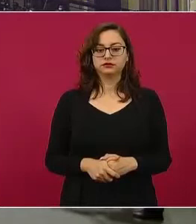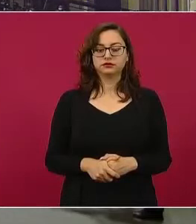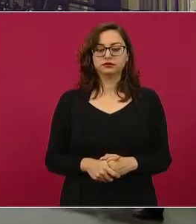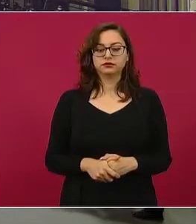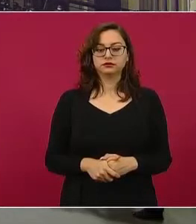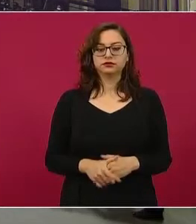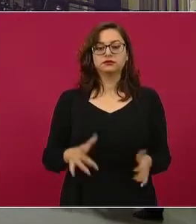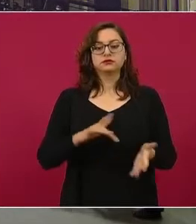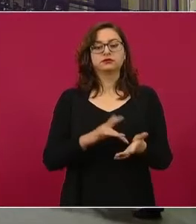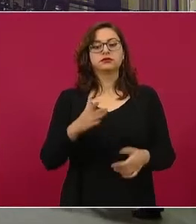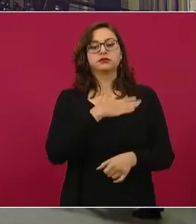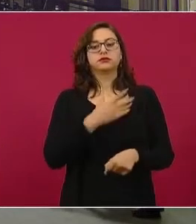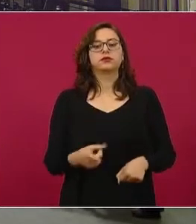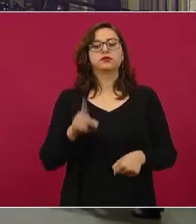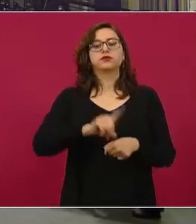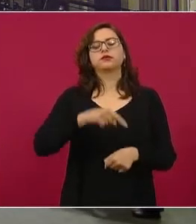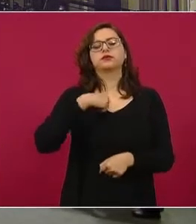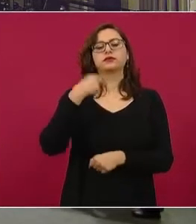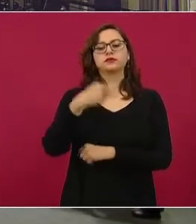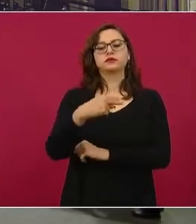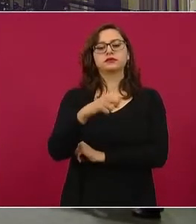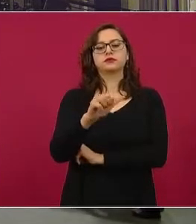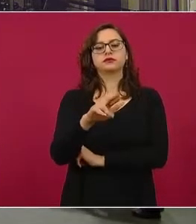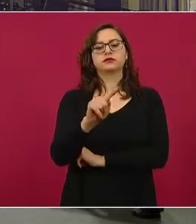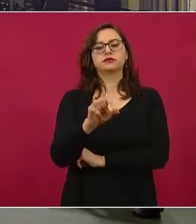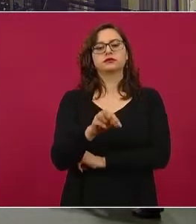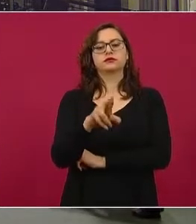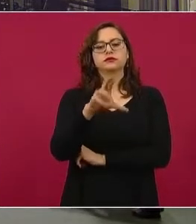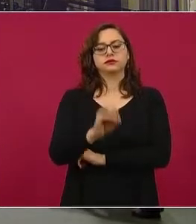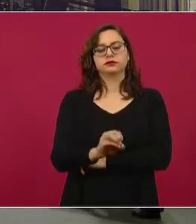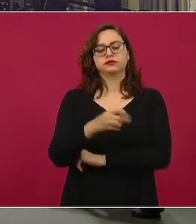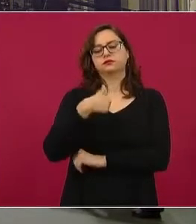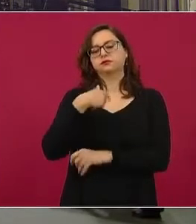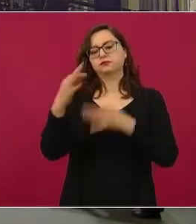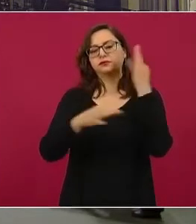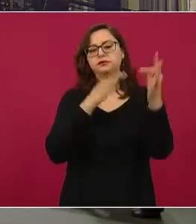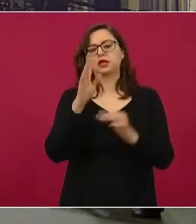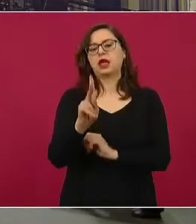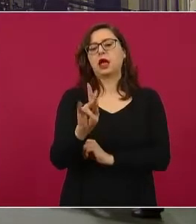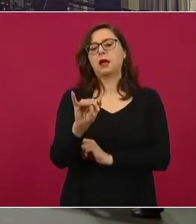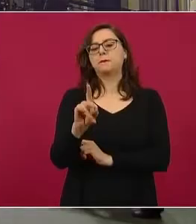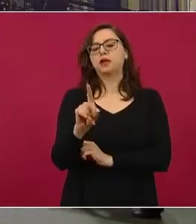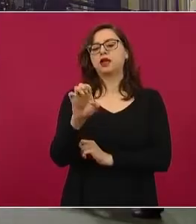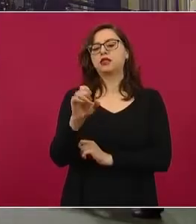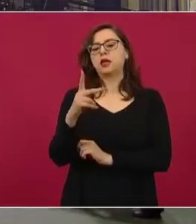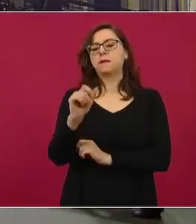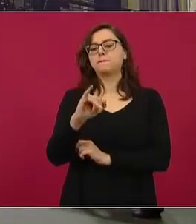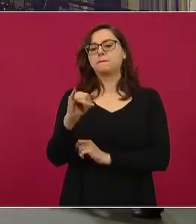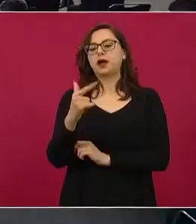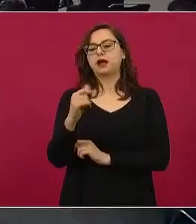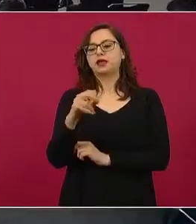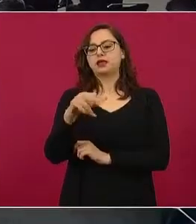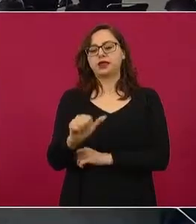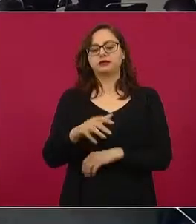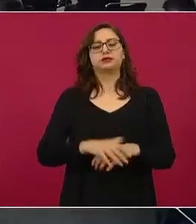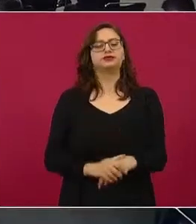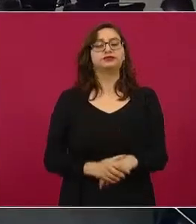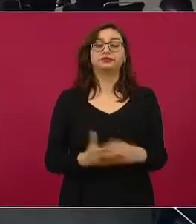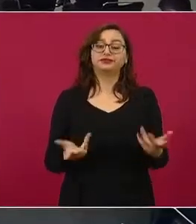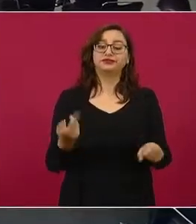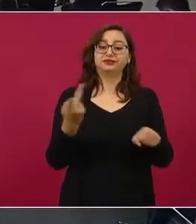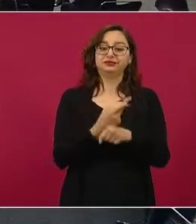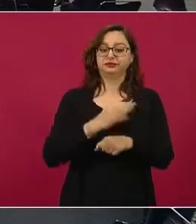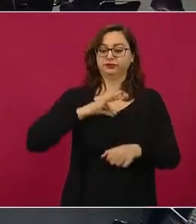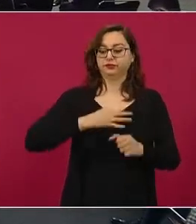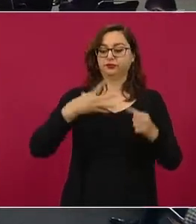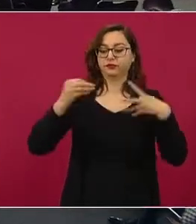Buenos días, Arturo Contreras, de Pie de Página. Sobre la pandemia, hemos recibido muchos comentarios de personas trabajadoras que enferman y que